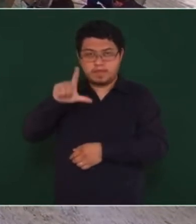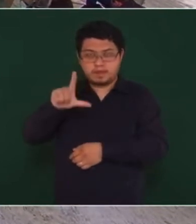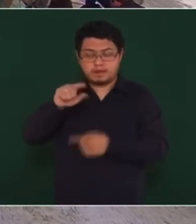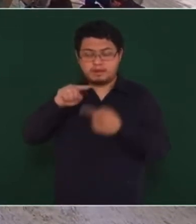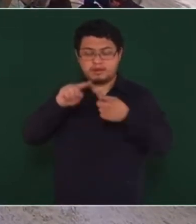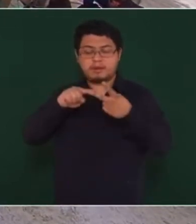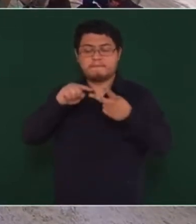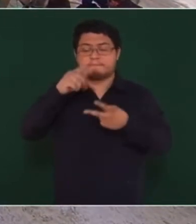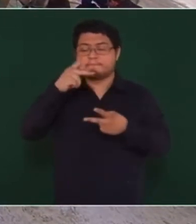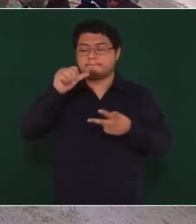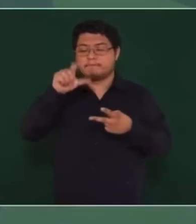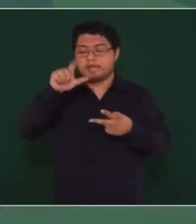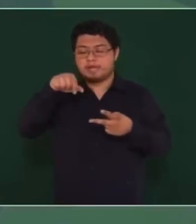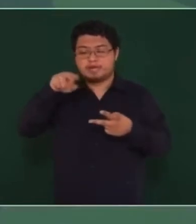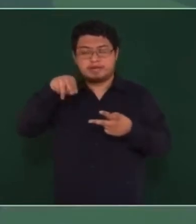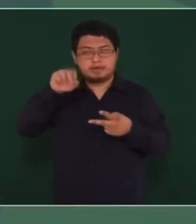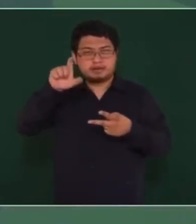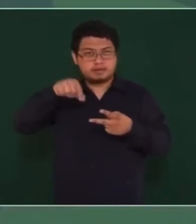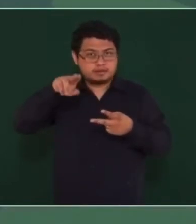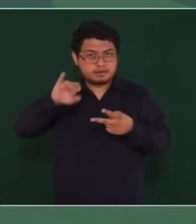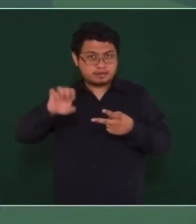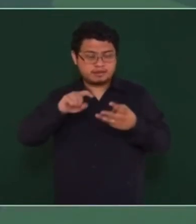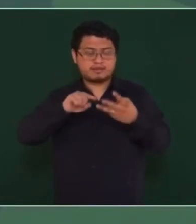y Campeche.